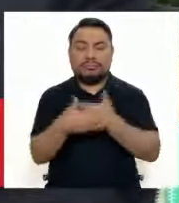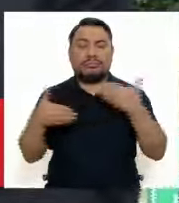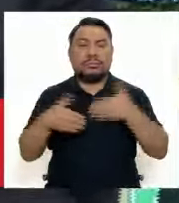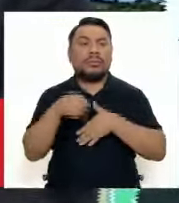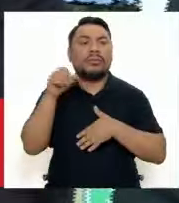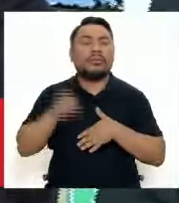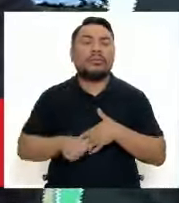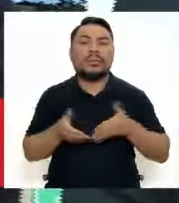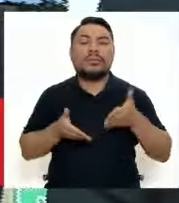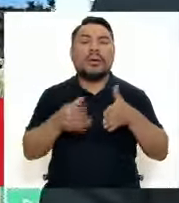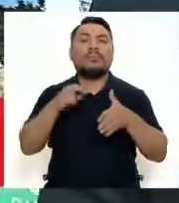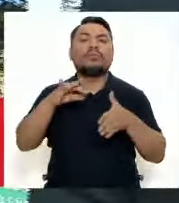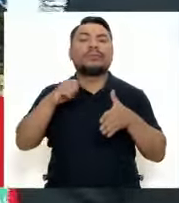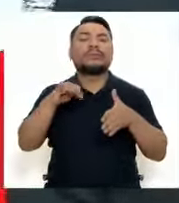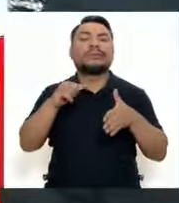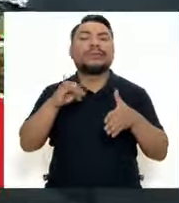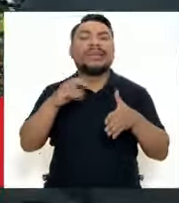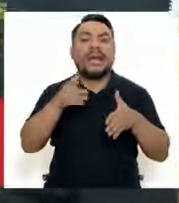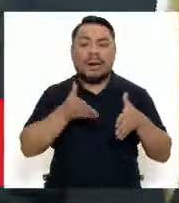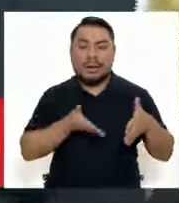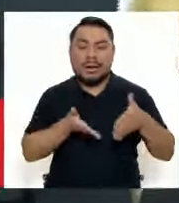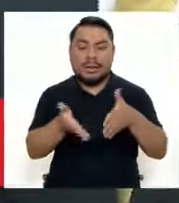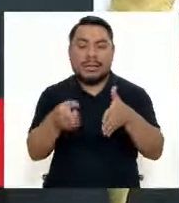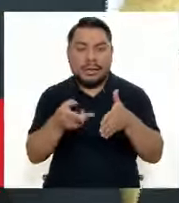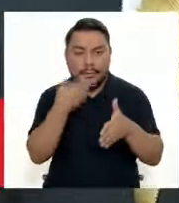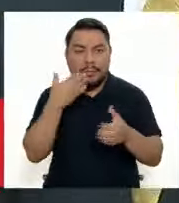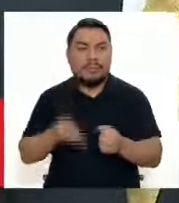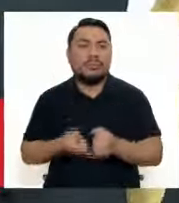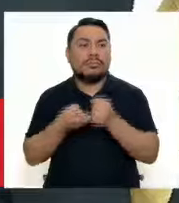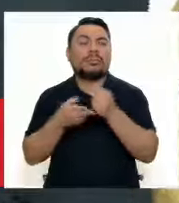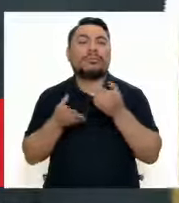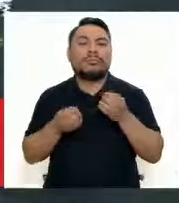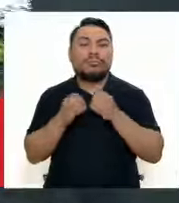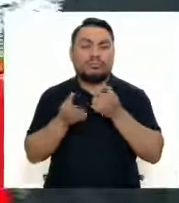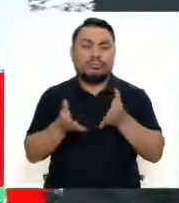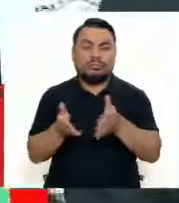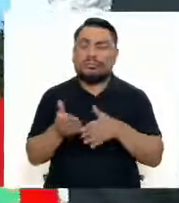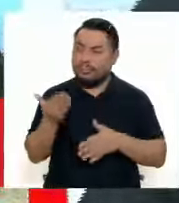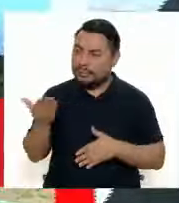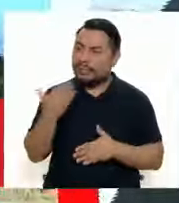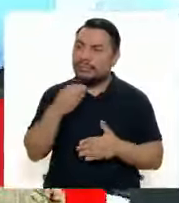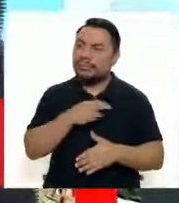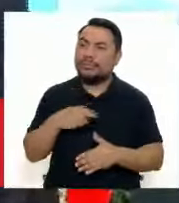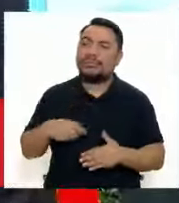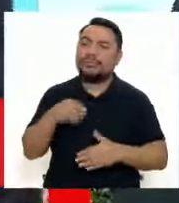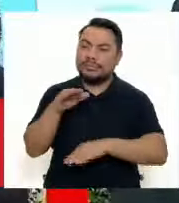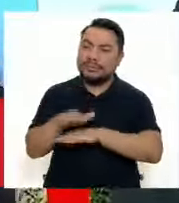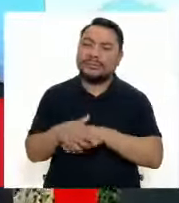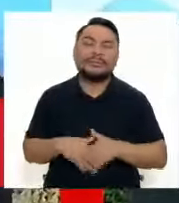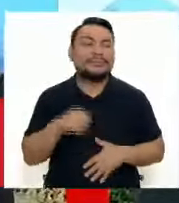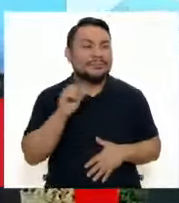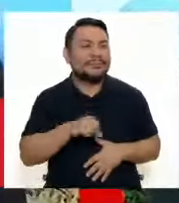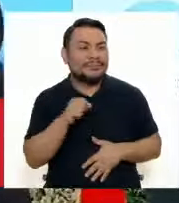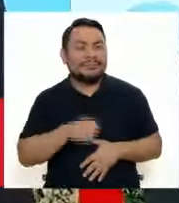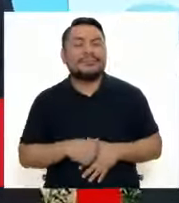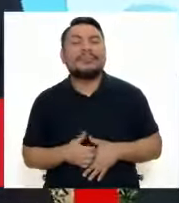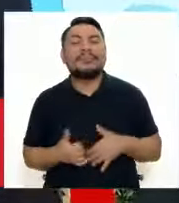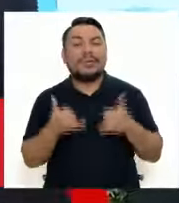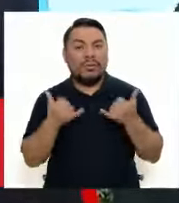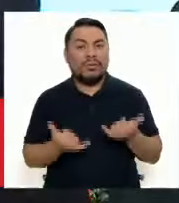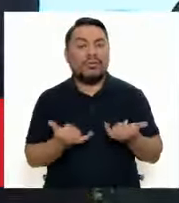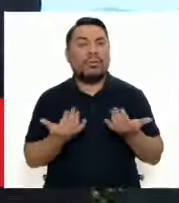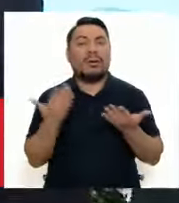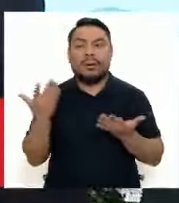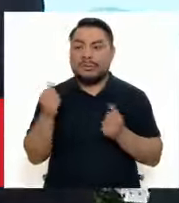en el tramo Pucuzana e Ica, como una de las mejores y más seguras. Ministro, ¿cómo está? Buenas tardes. Muy buenas tardes. Justamente el día de hoy, aquí en